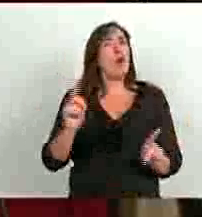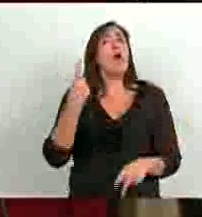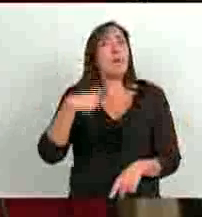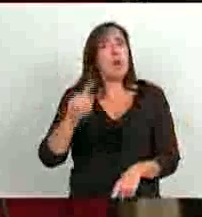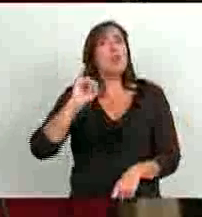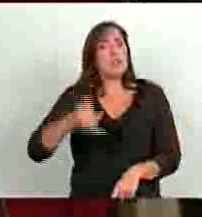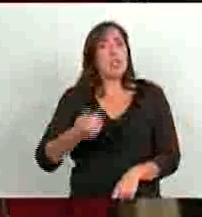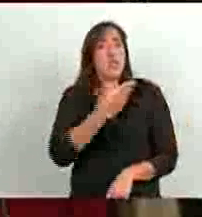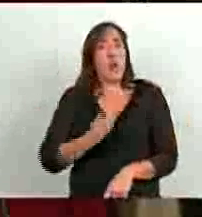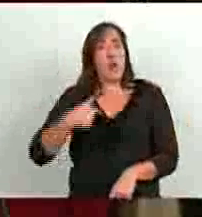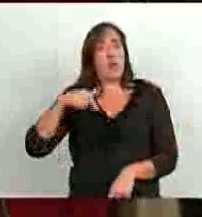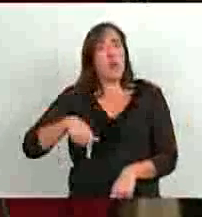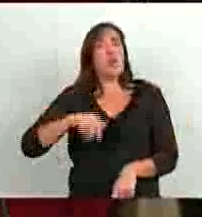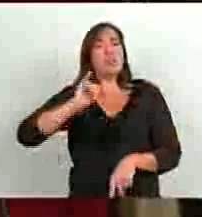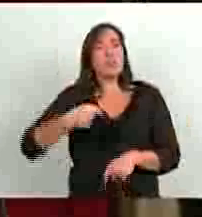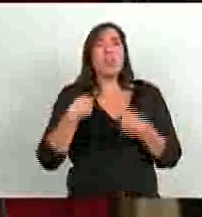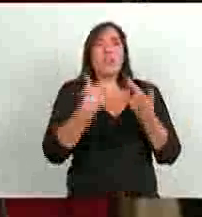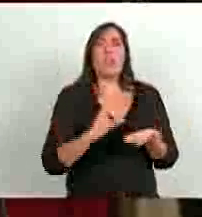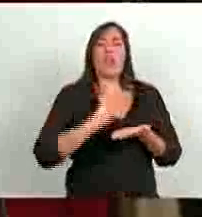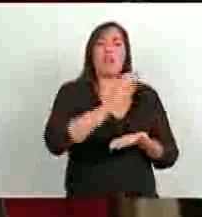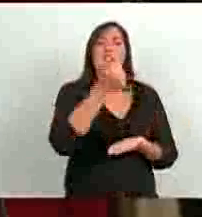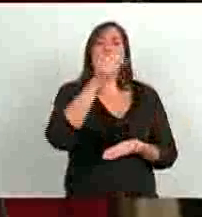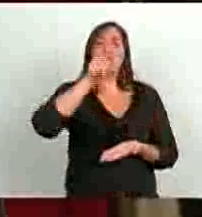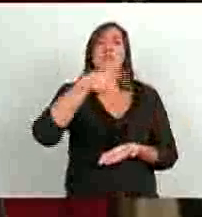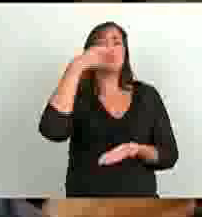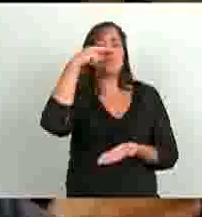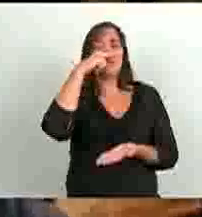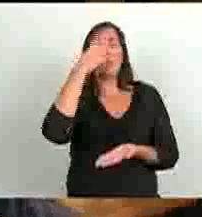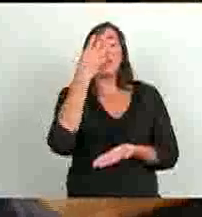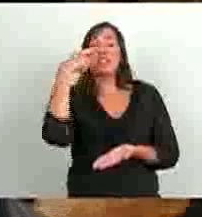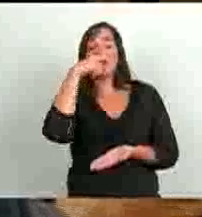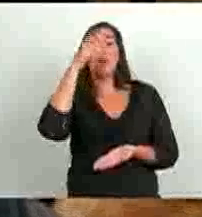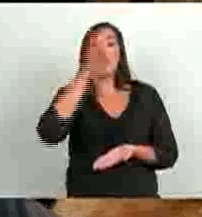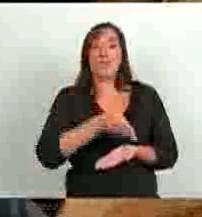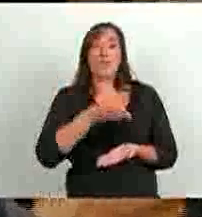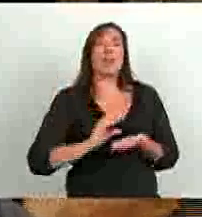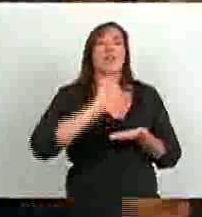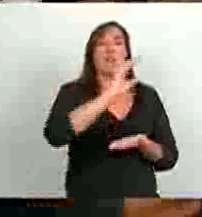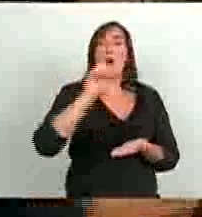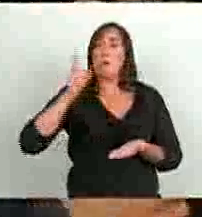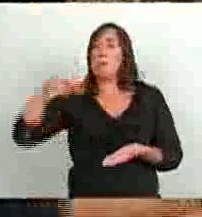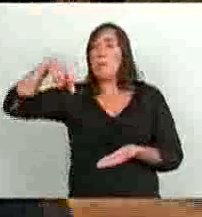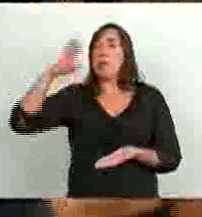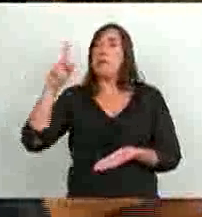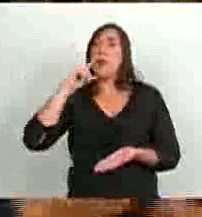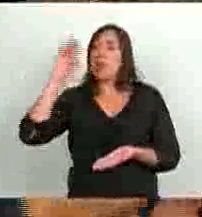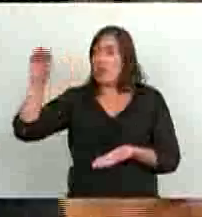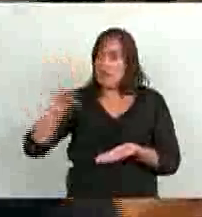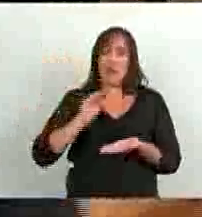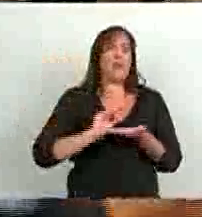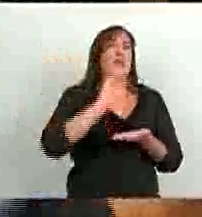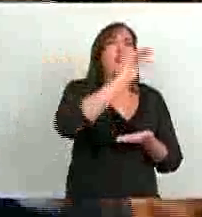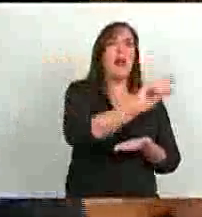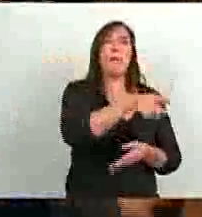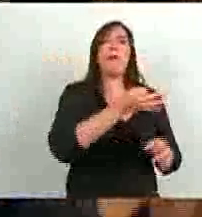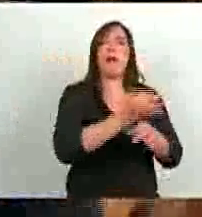que logró destinar 6.47% del PBI a la educación argentina, lo que nunca se